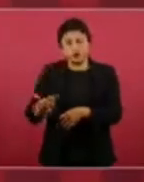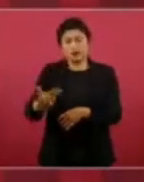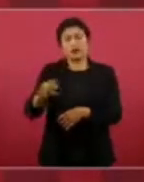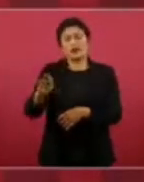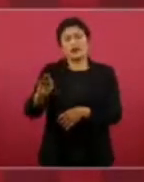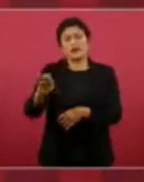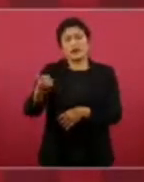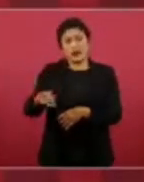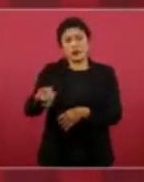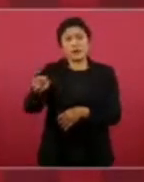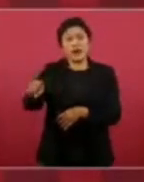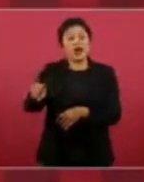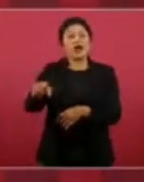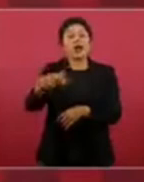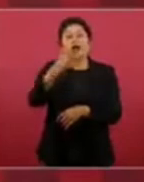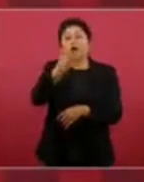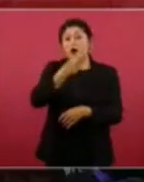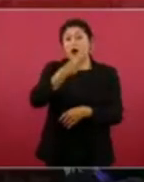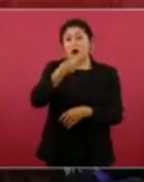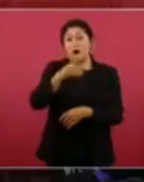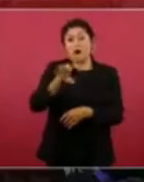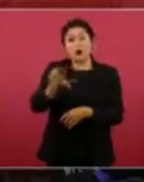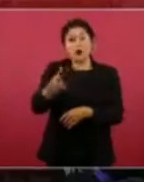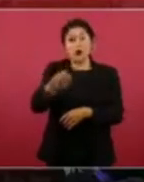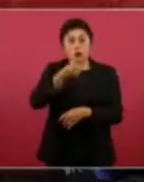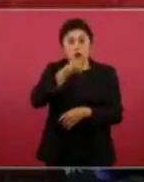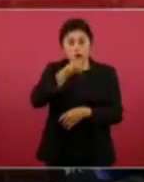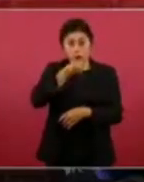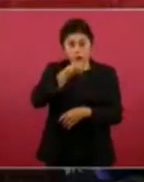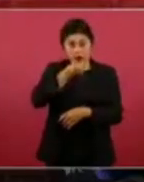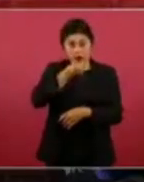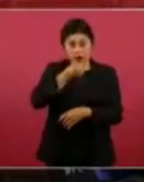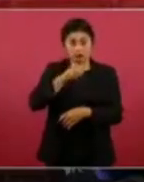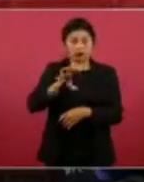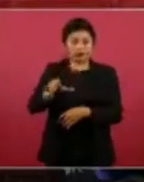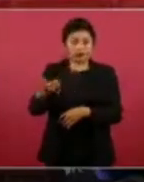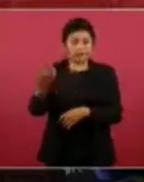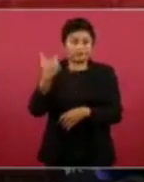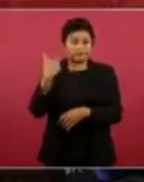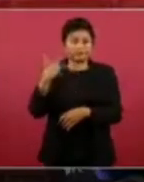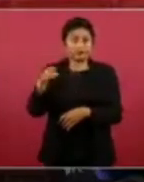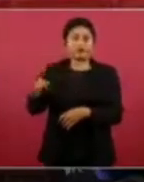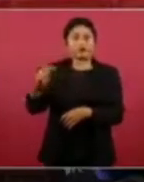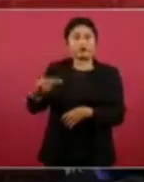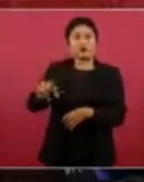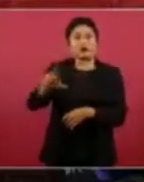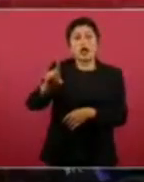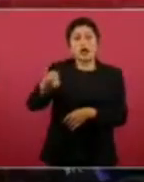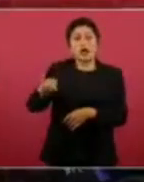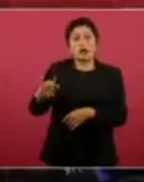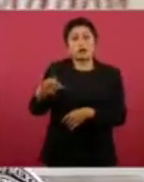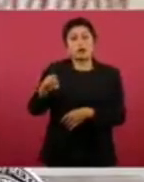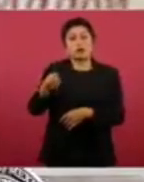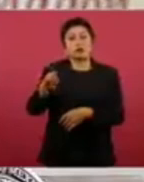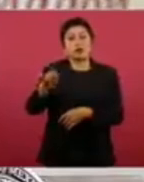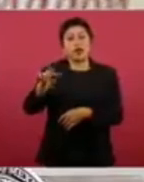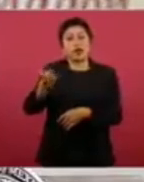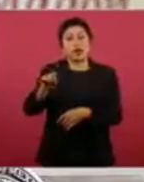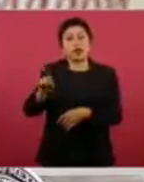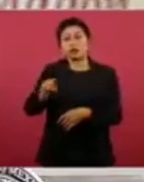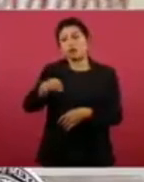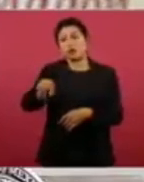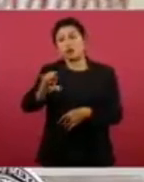ellos un locutor de radio, Alan González. Los demás personas prestaban servicios a partir de un control remoto que se llevaba